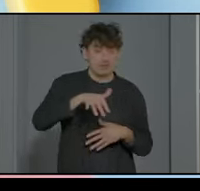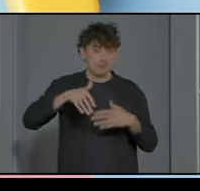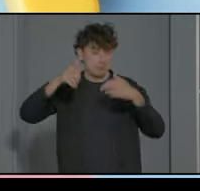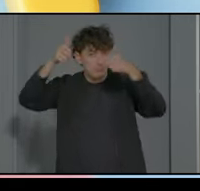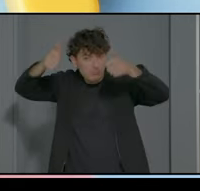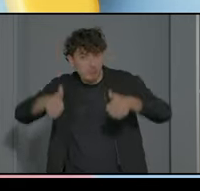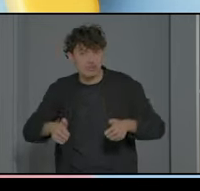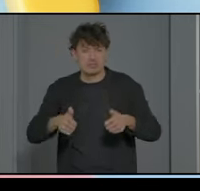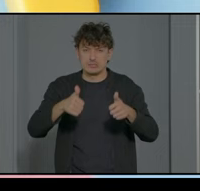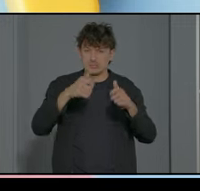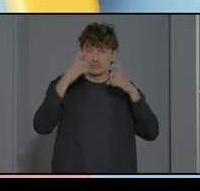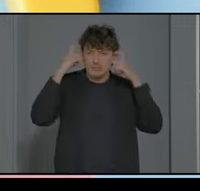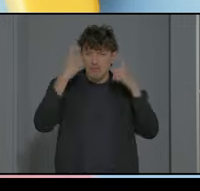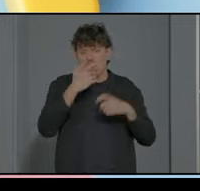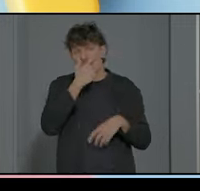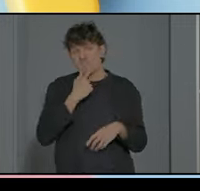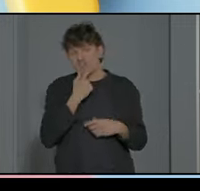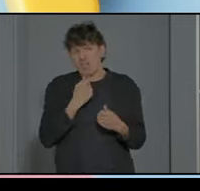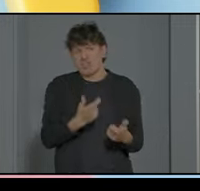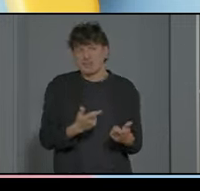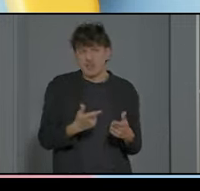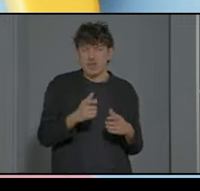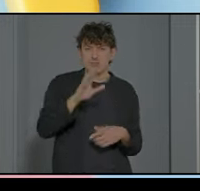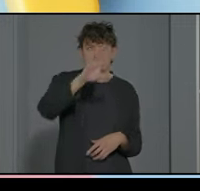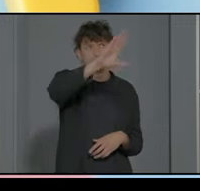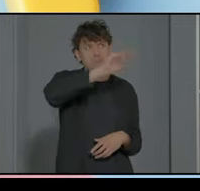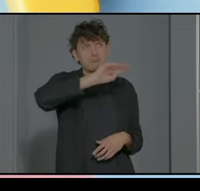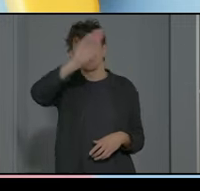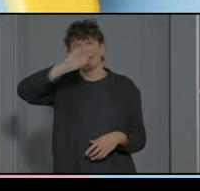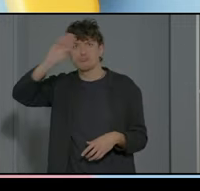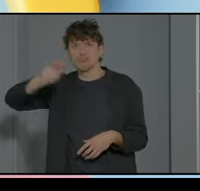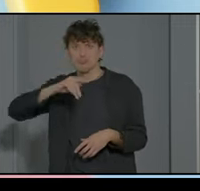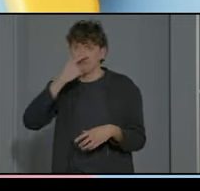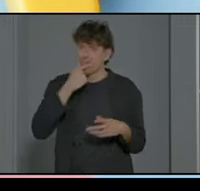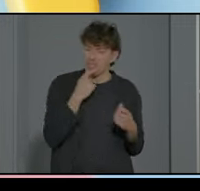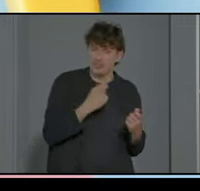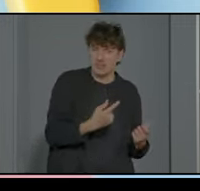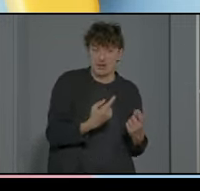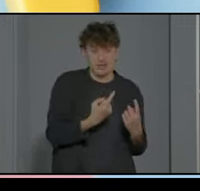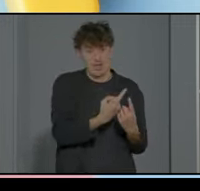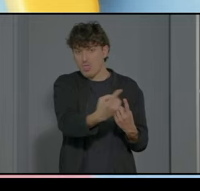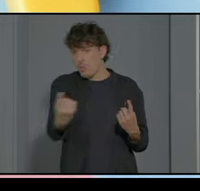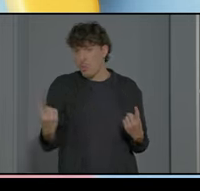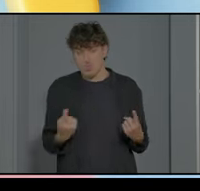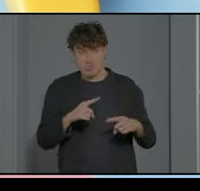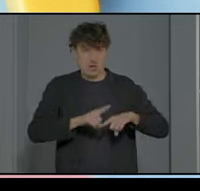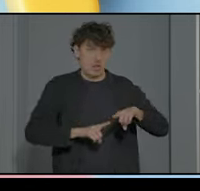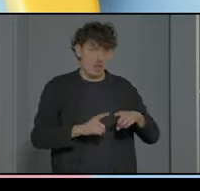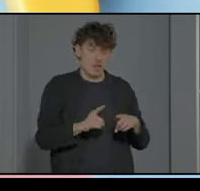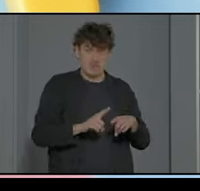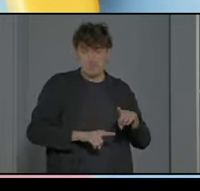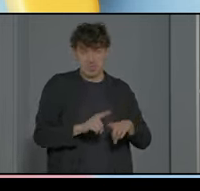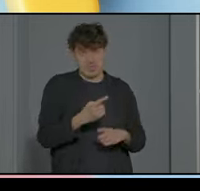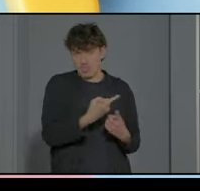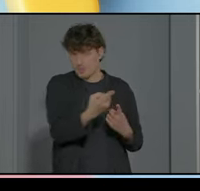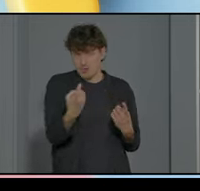bueno pues tratamos de facilitarle esa comprensión cada uno con lo que pueda necesitar pero sí es verdad que nosotros